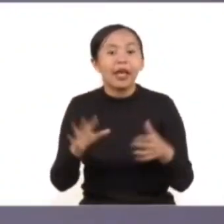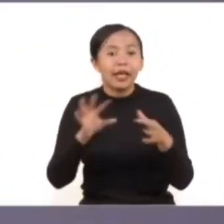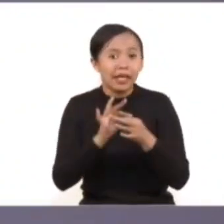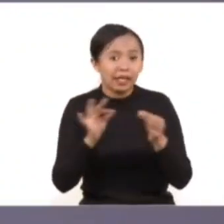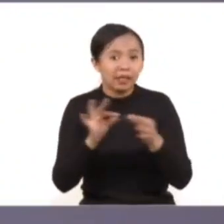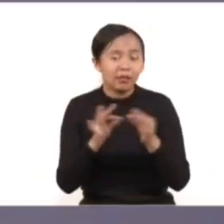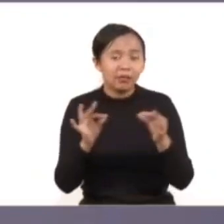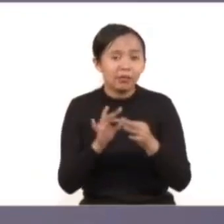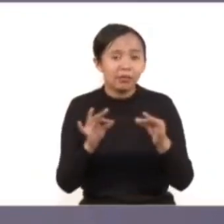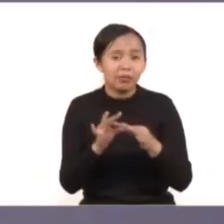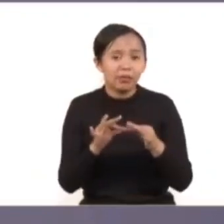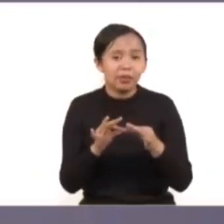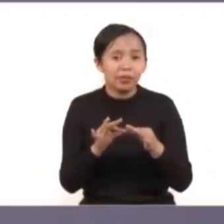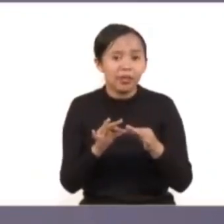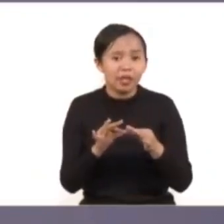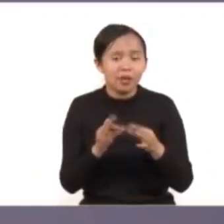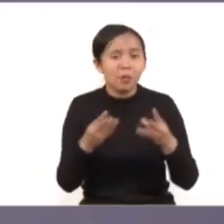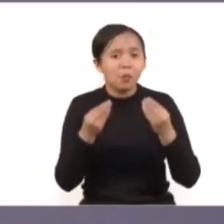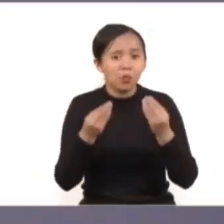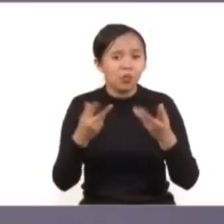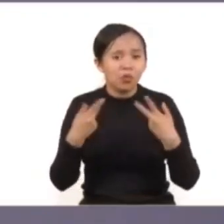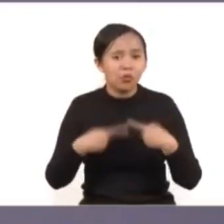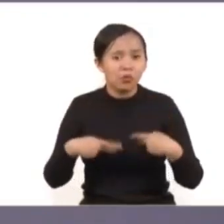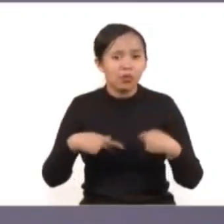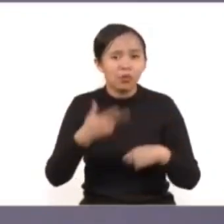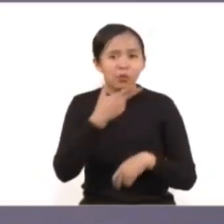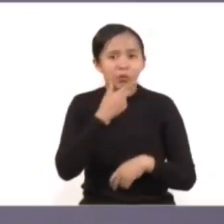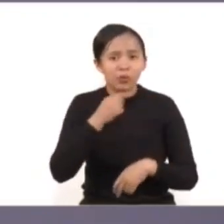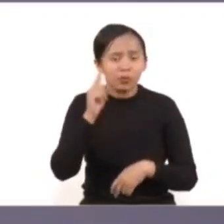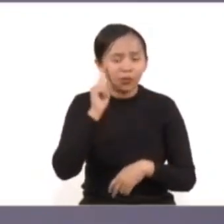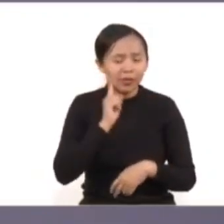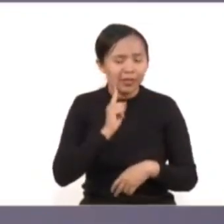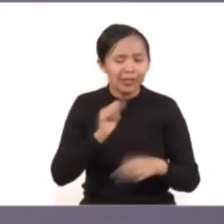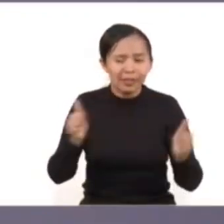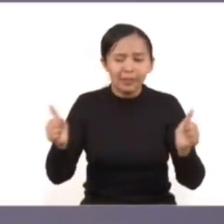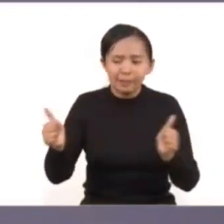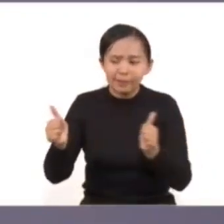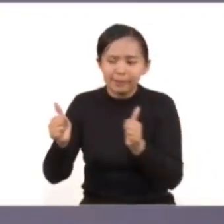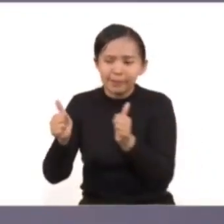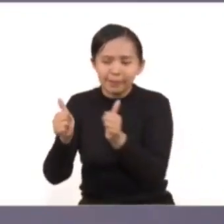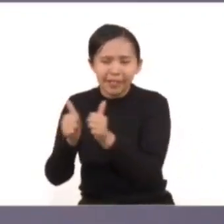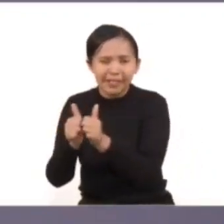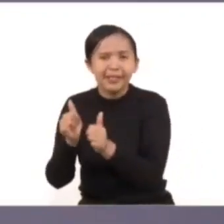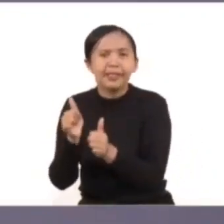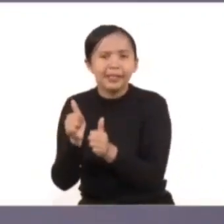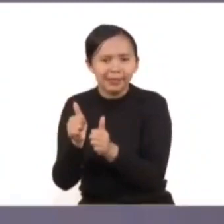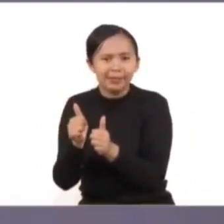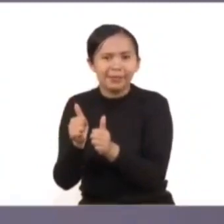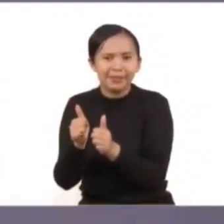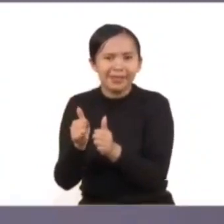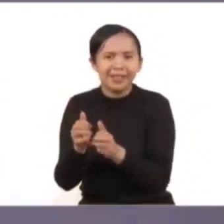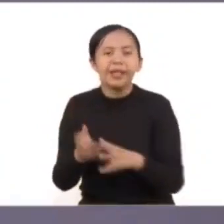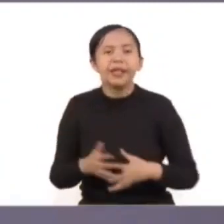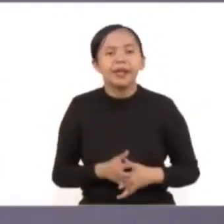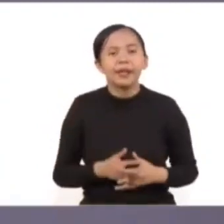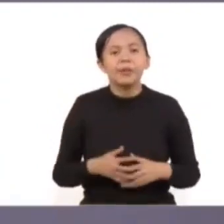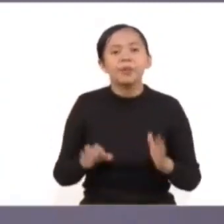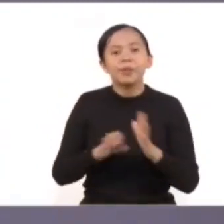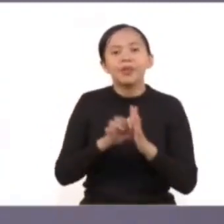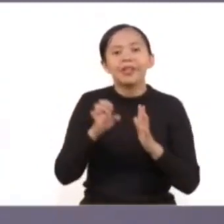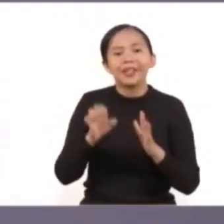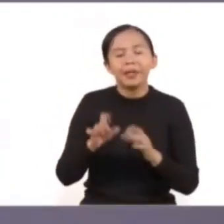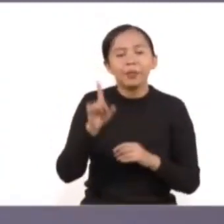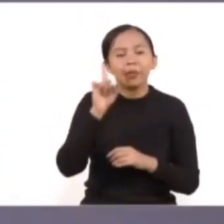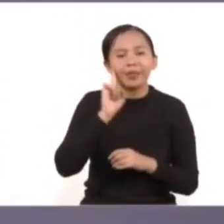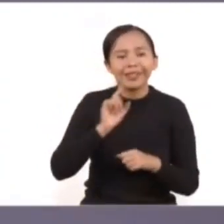explica en buena parte que muchos ciudadanos y ciudadanas se sientan acompañadas y acompañados. Y de ahí que yo retome esta expresión